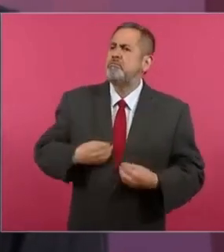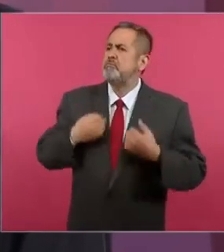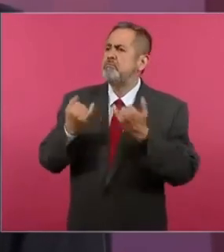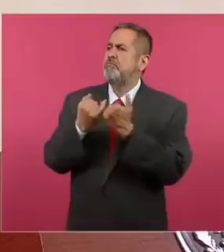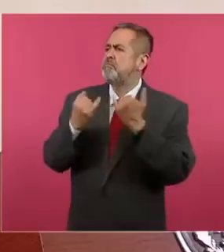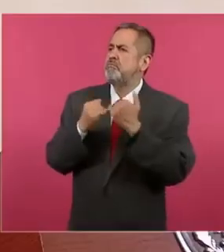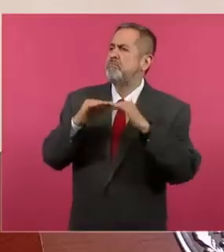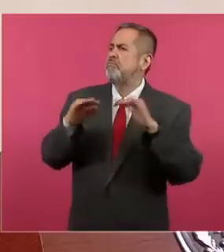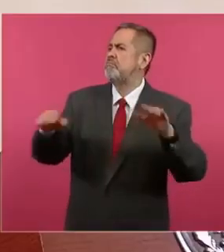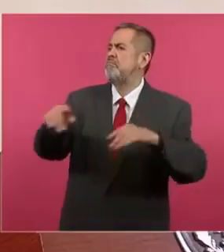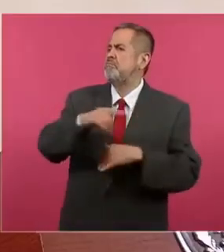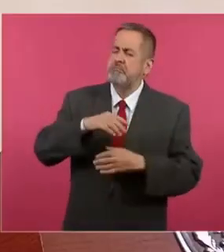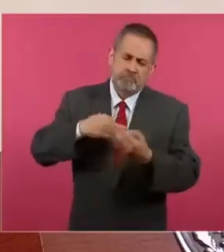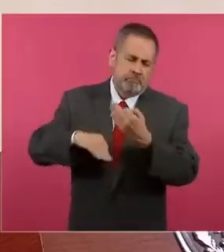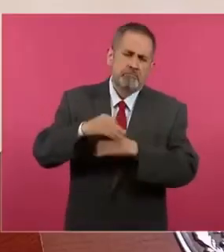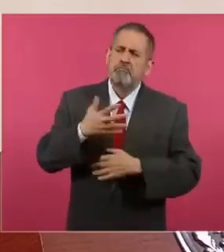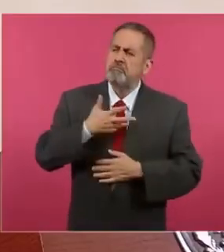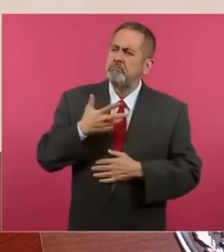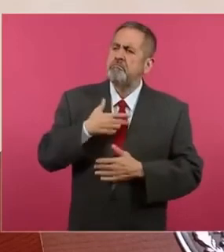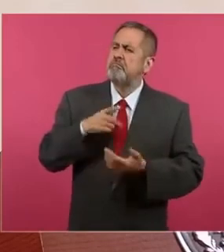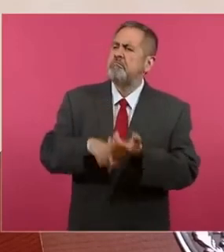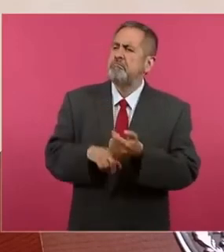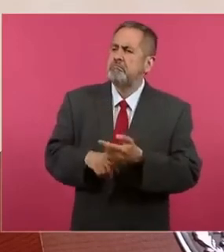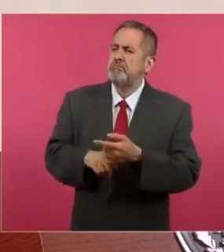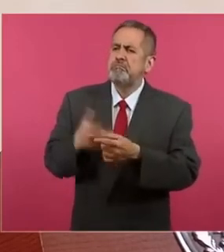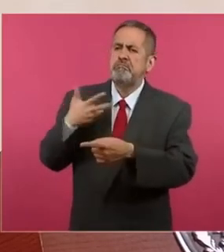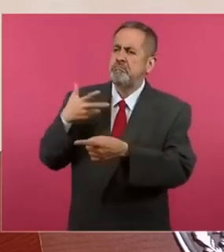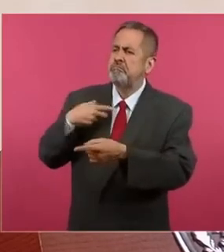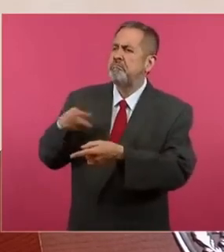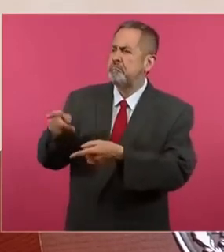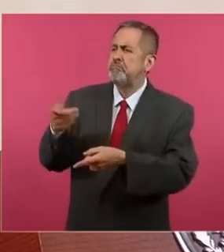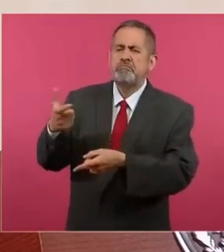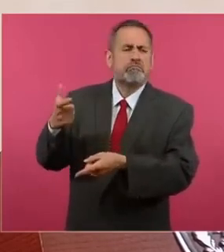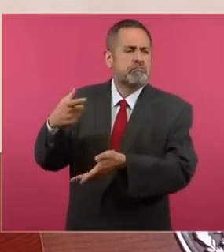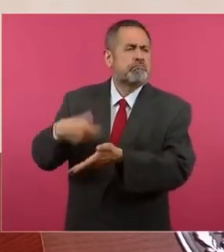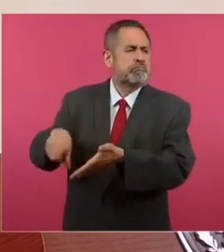que todos tienen para comprar libros.